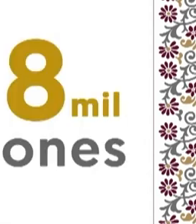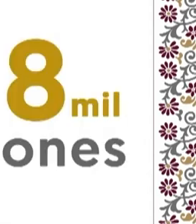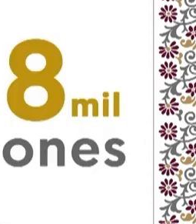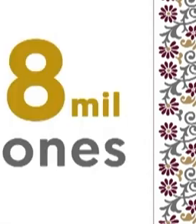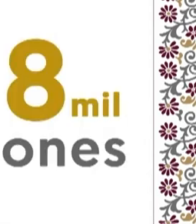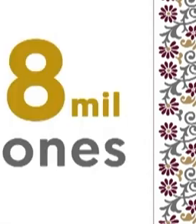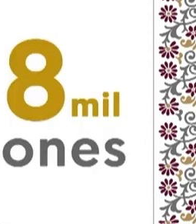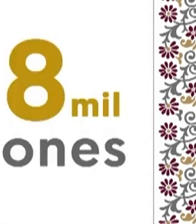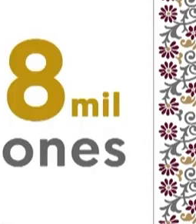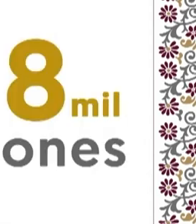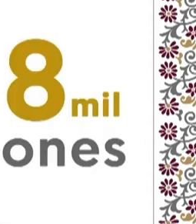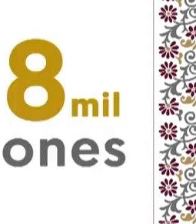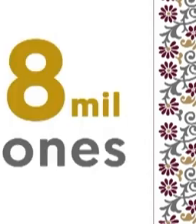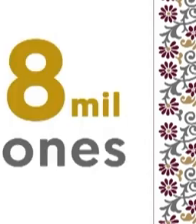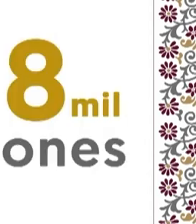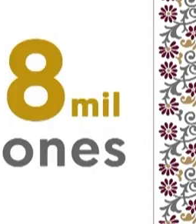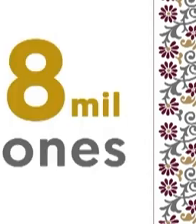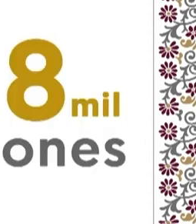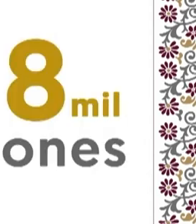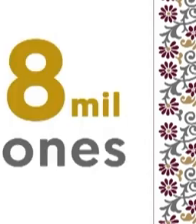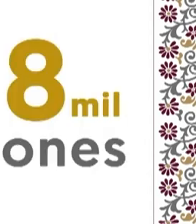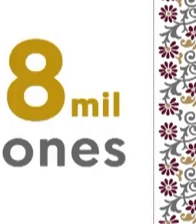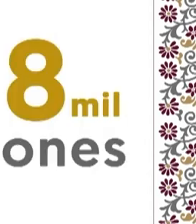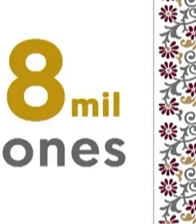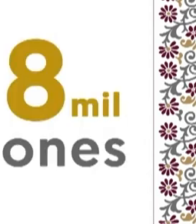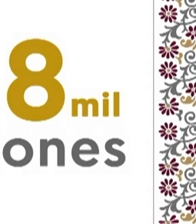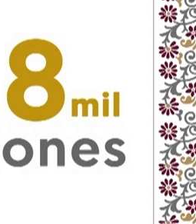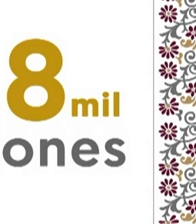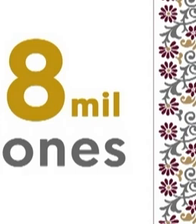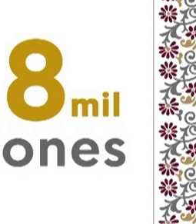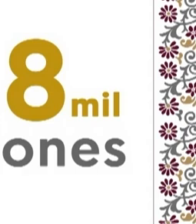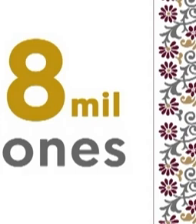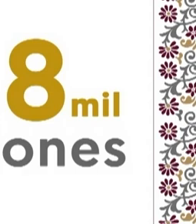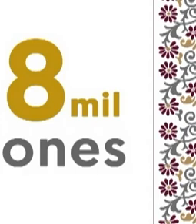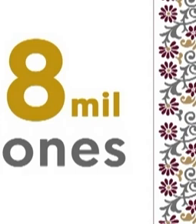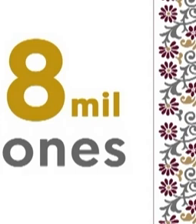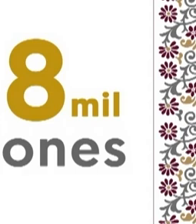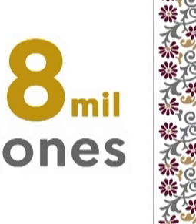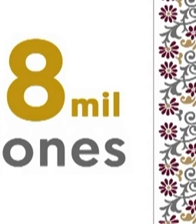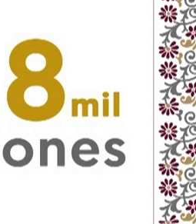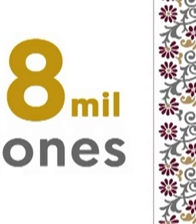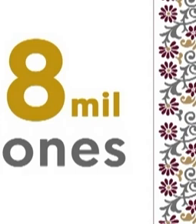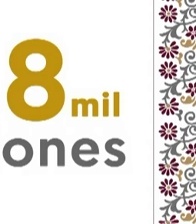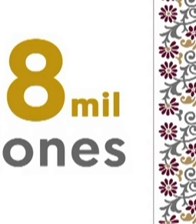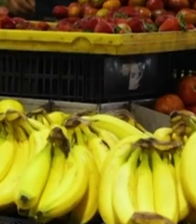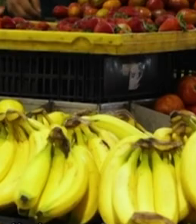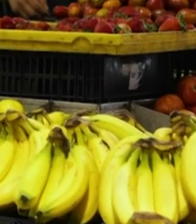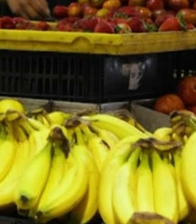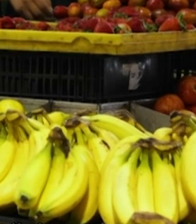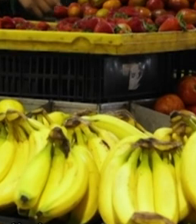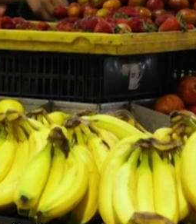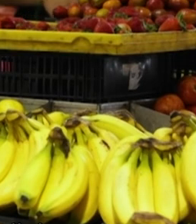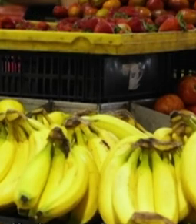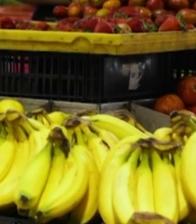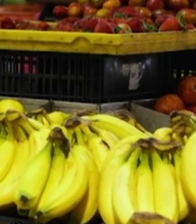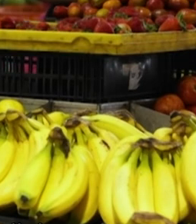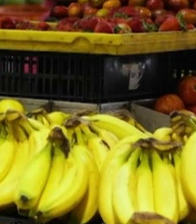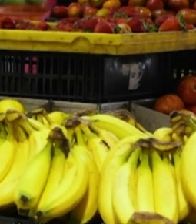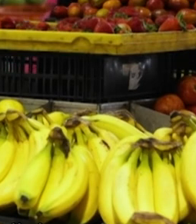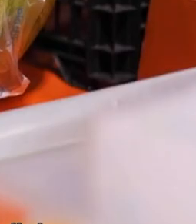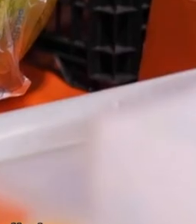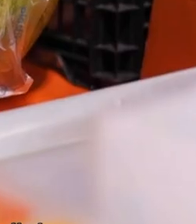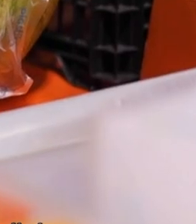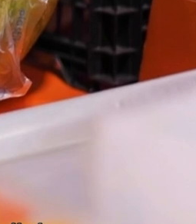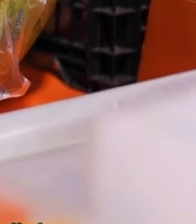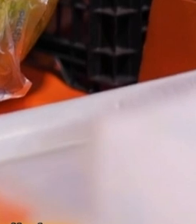.8 mil millones de personas en el mundo no tienen la posibilidad de ejercer ese derecho. Es decir, la tercera